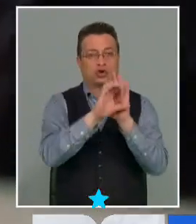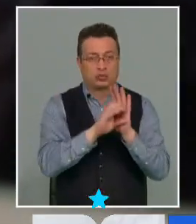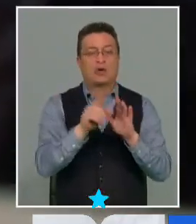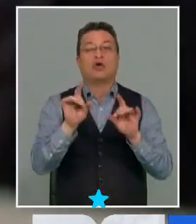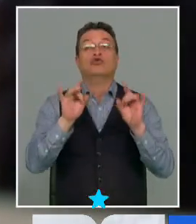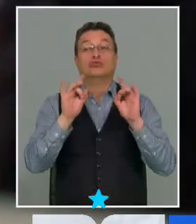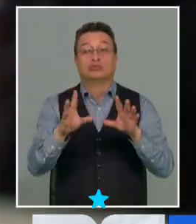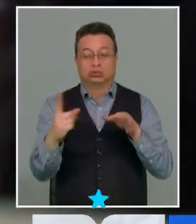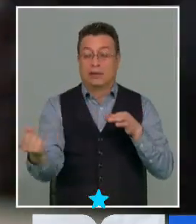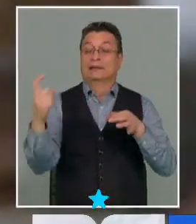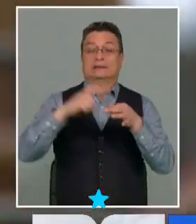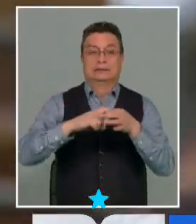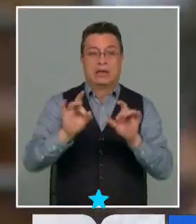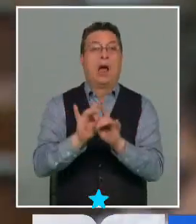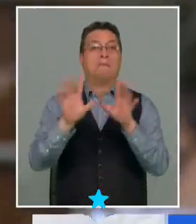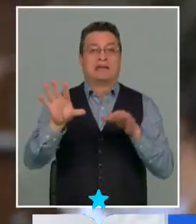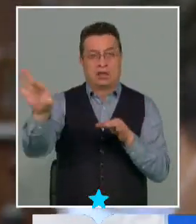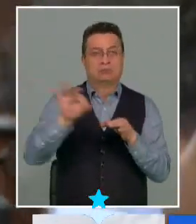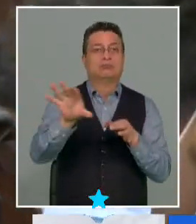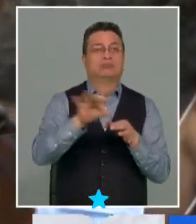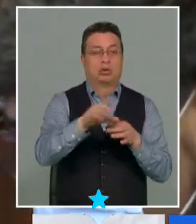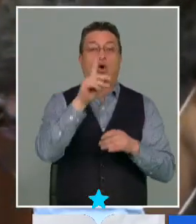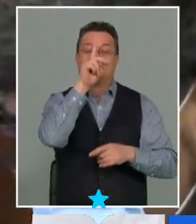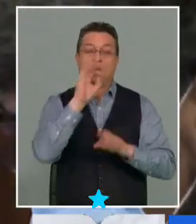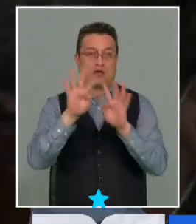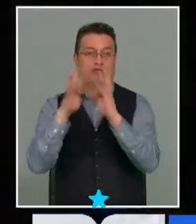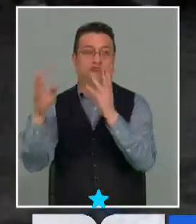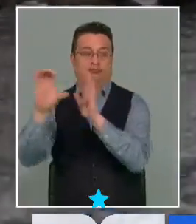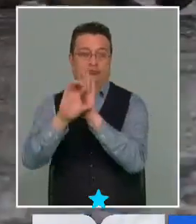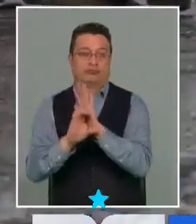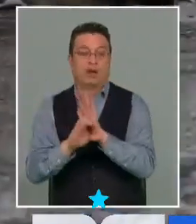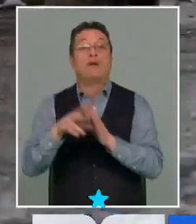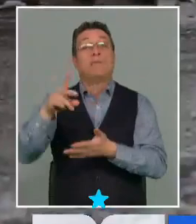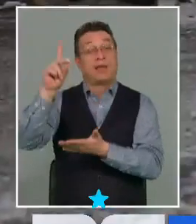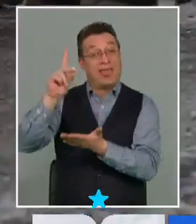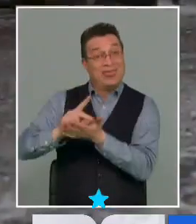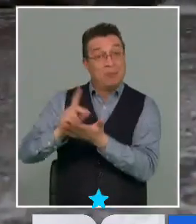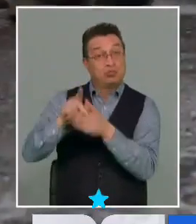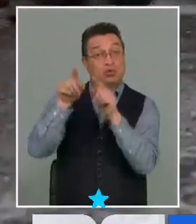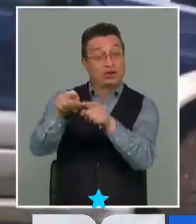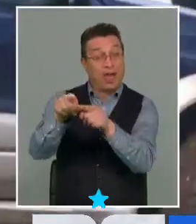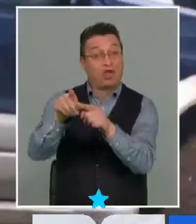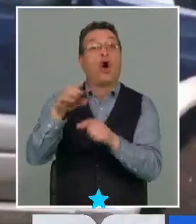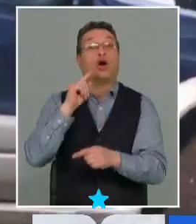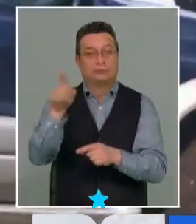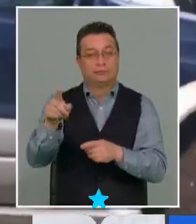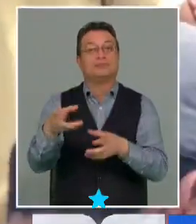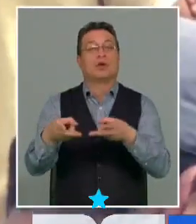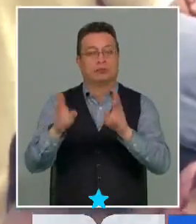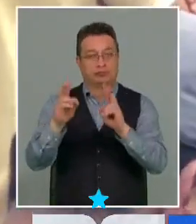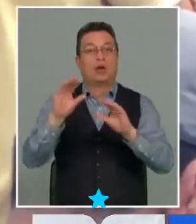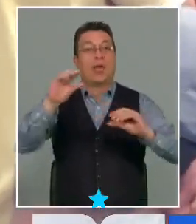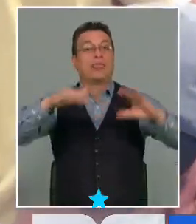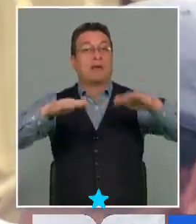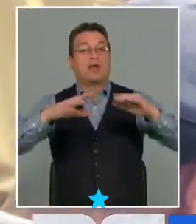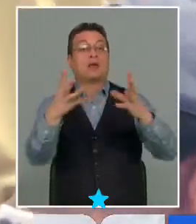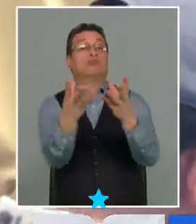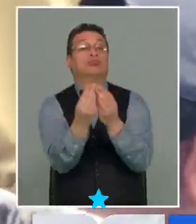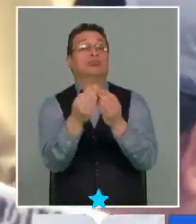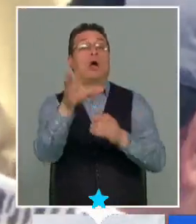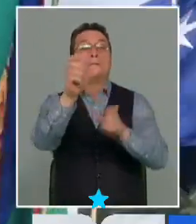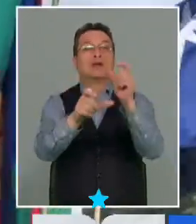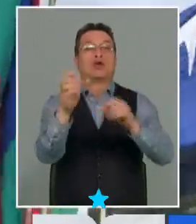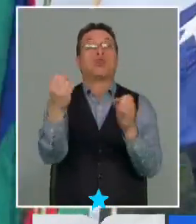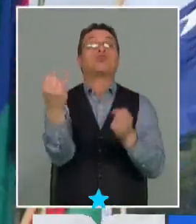consagran los escaños reservados, tal como en la Convención. En el Congreso de Diputadas y Diputados, estos espacios serán proporcionales a la población